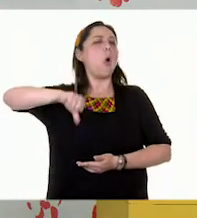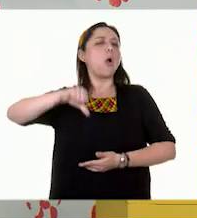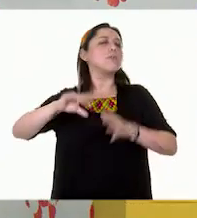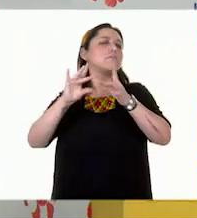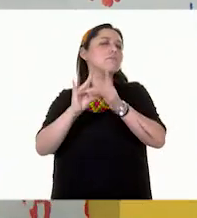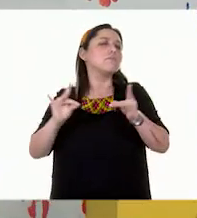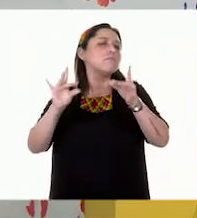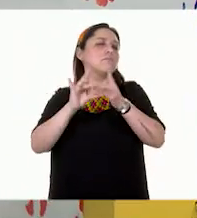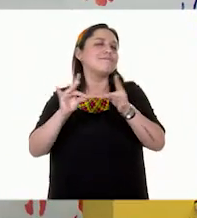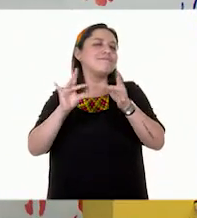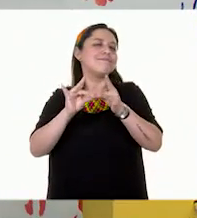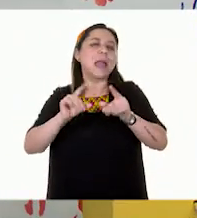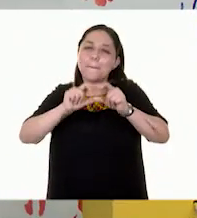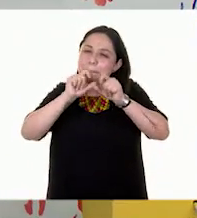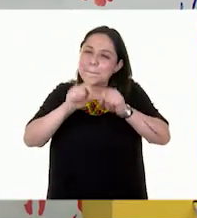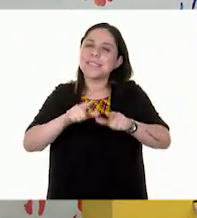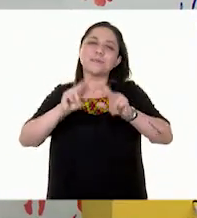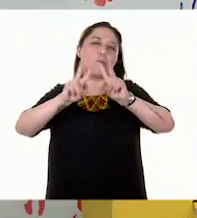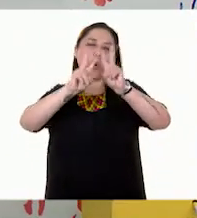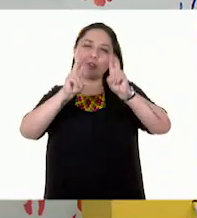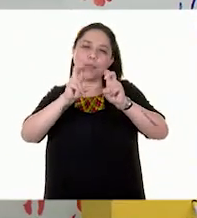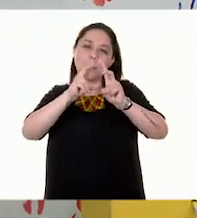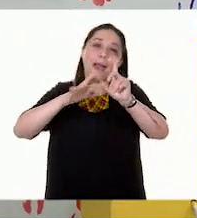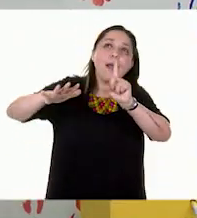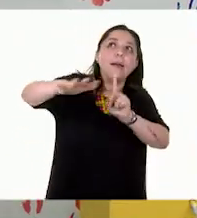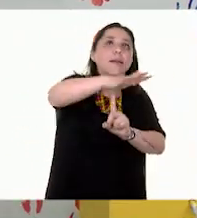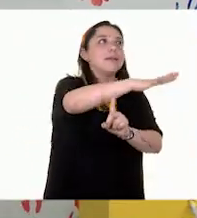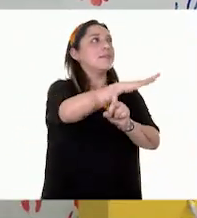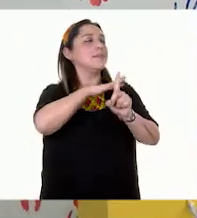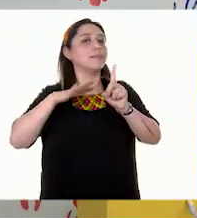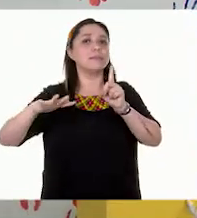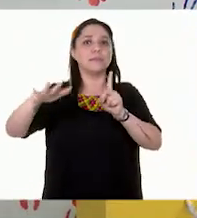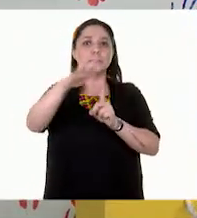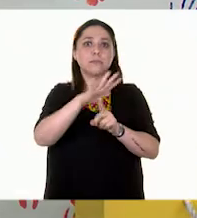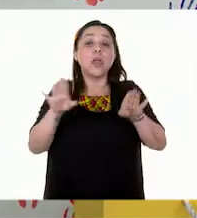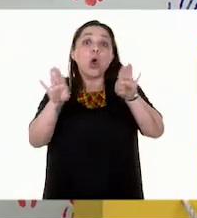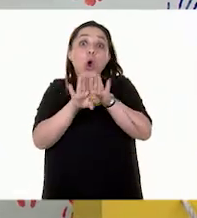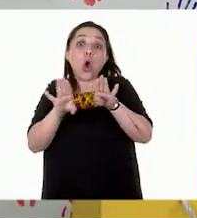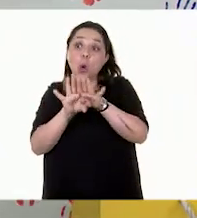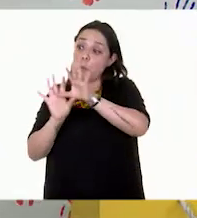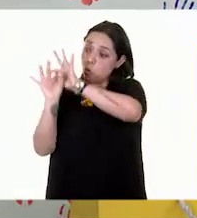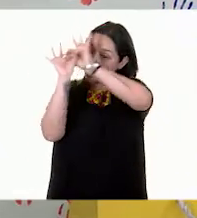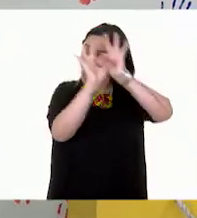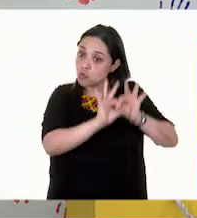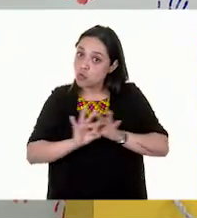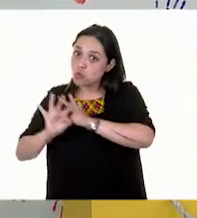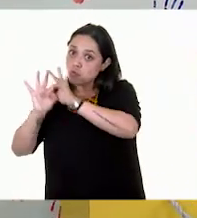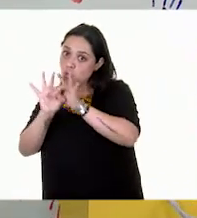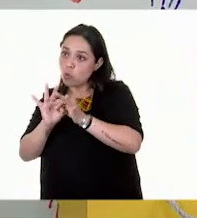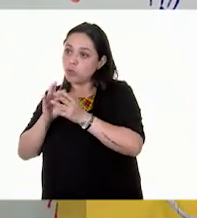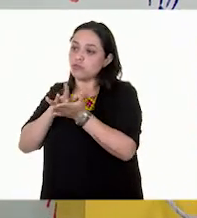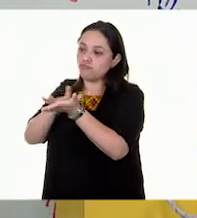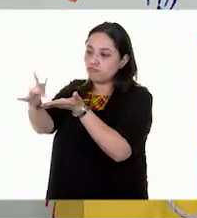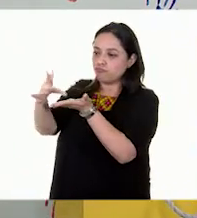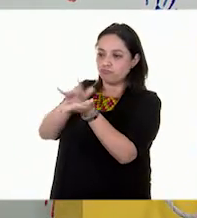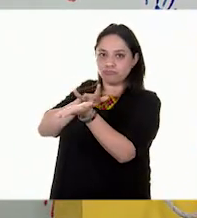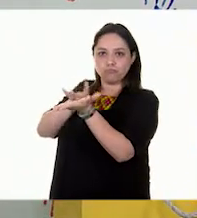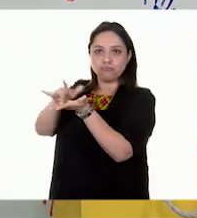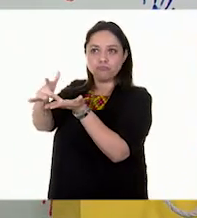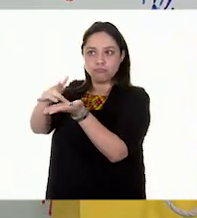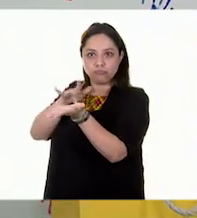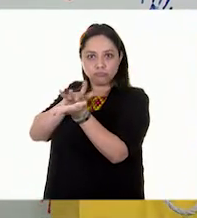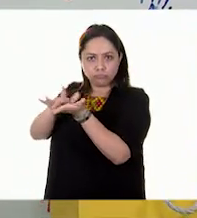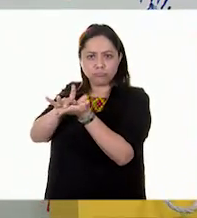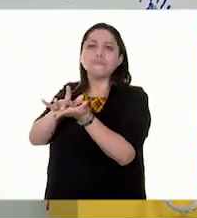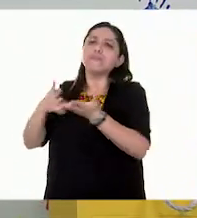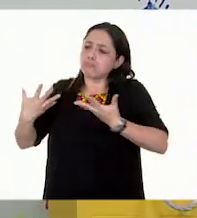acerca del tema del medio ambiente y de cómo podemos trabajar en equipo de forma colaborativa y participar con nuestra